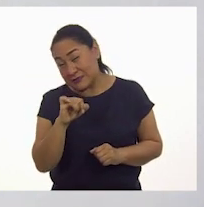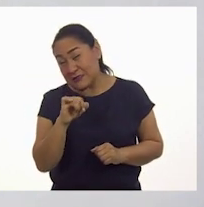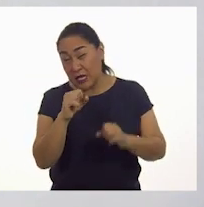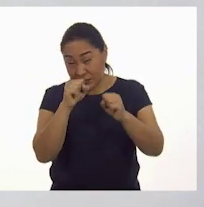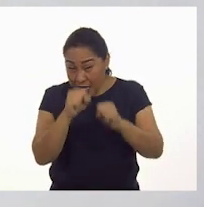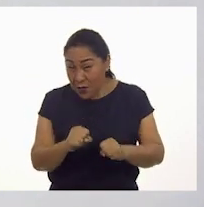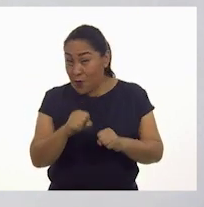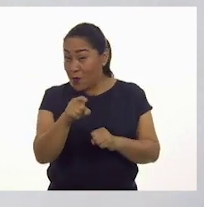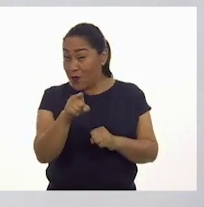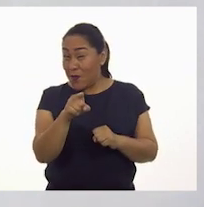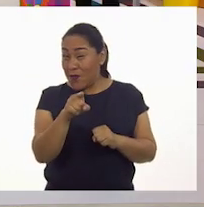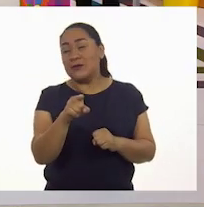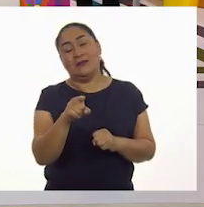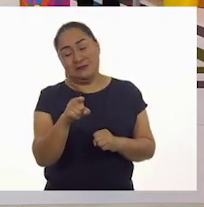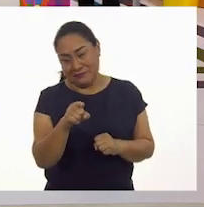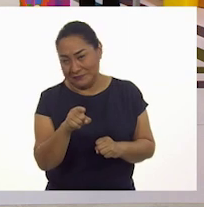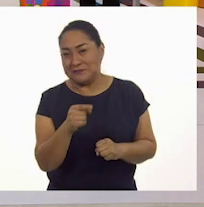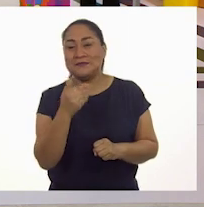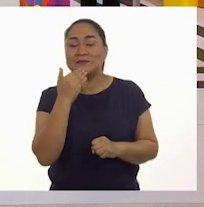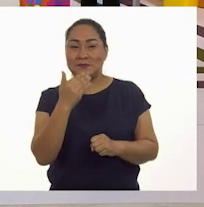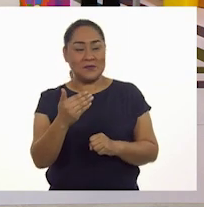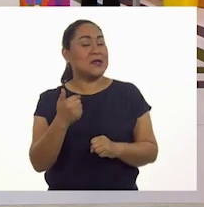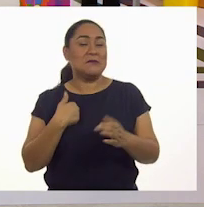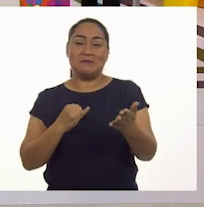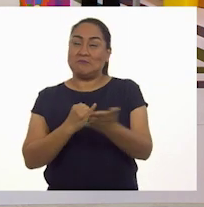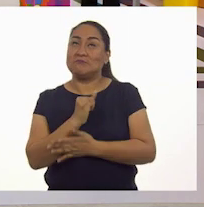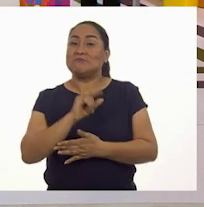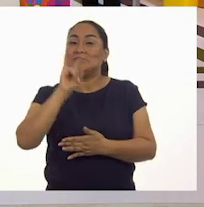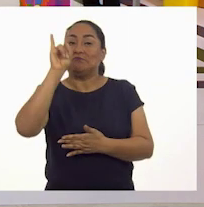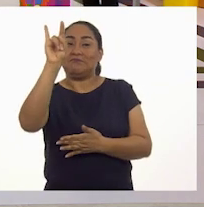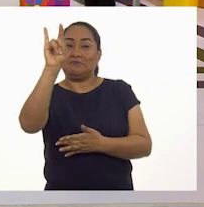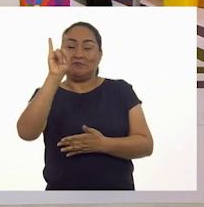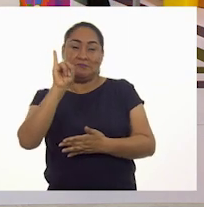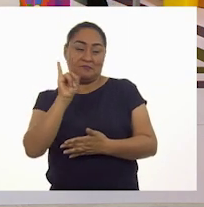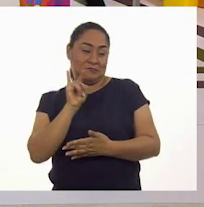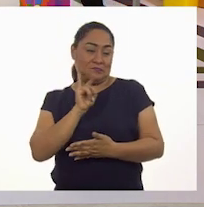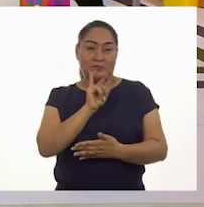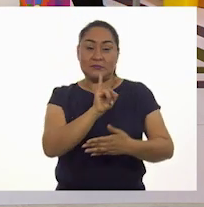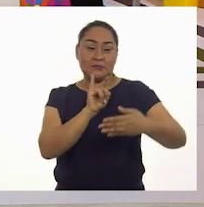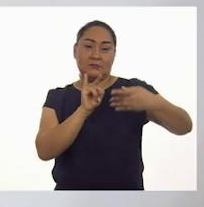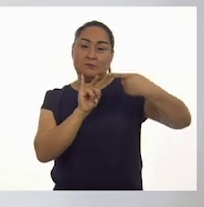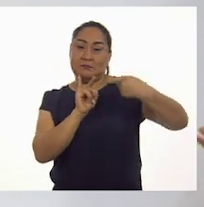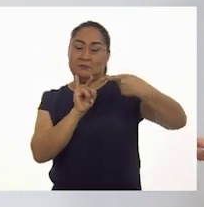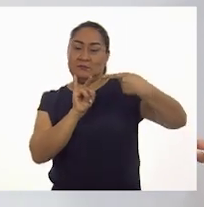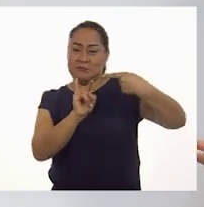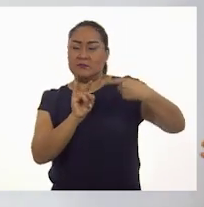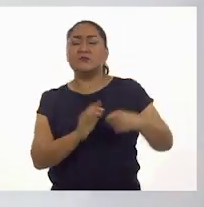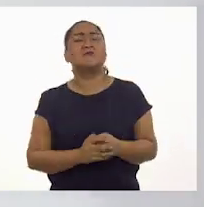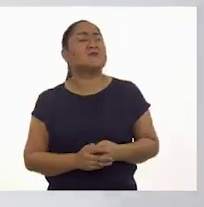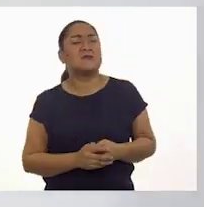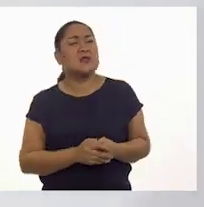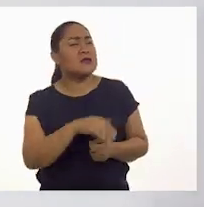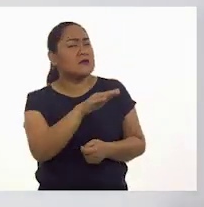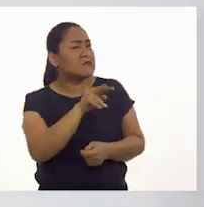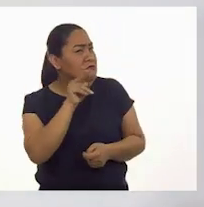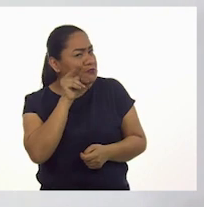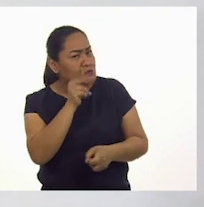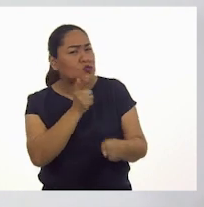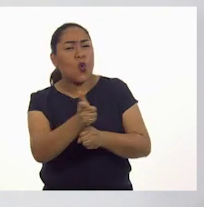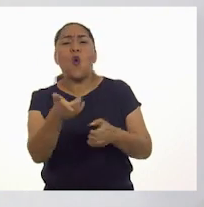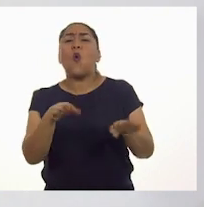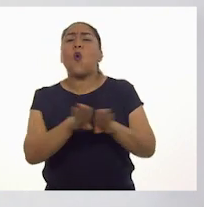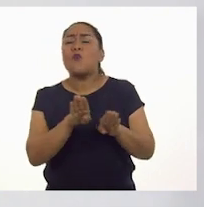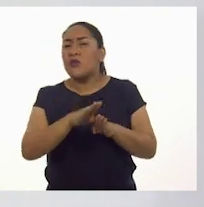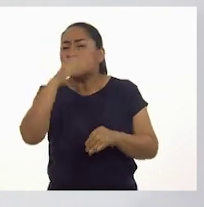¡Seguros! Muy bien. Yo lo voy a poner como la número uno. ¿Cómo se dieron cuenta que esa era la número uno?